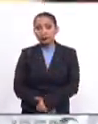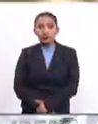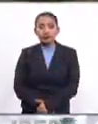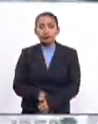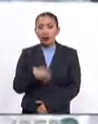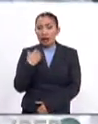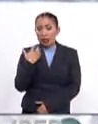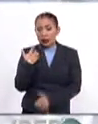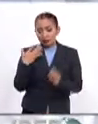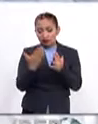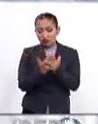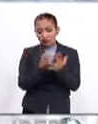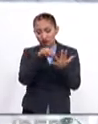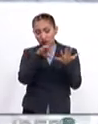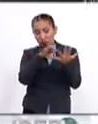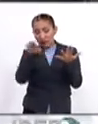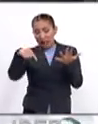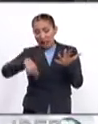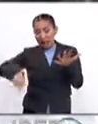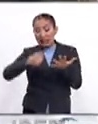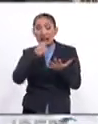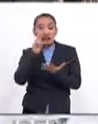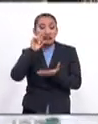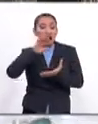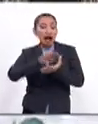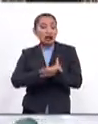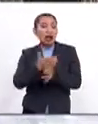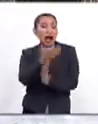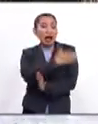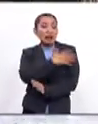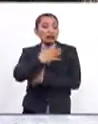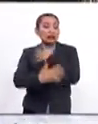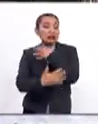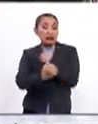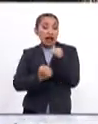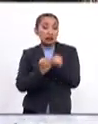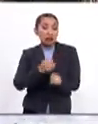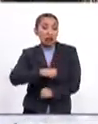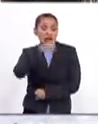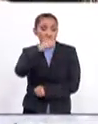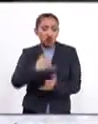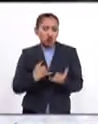Casi una quinta parte de las niñas de aquí se casaron antes de los 15 años.